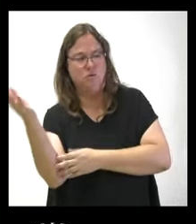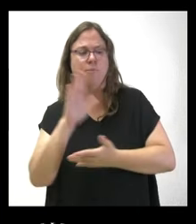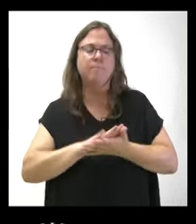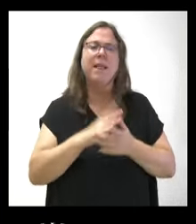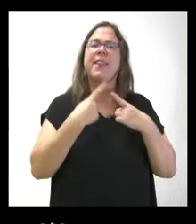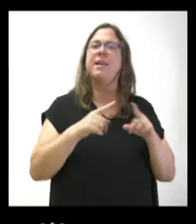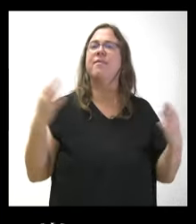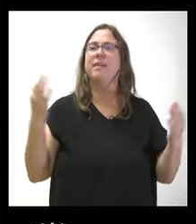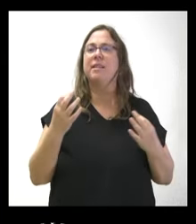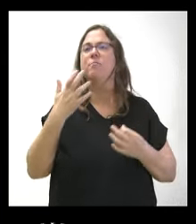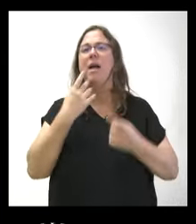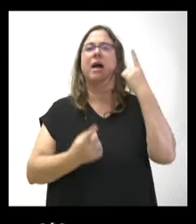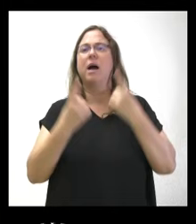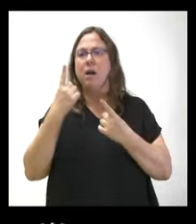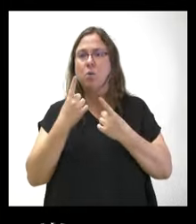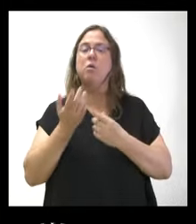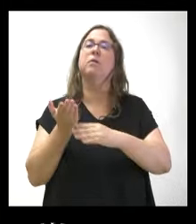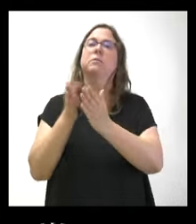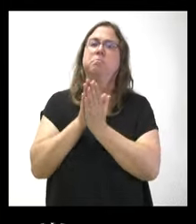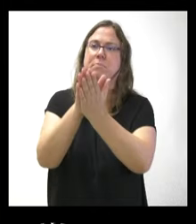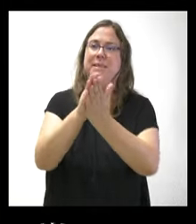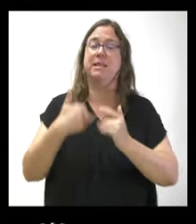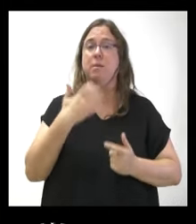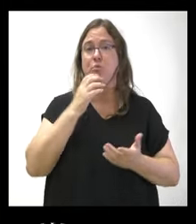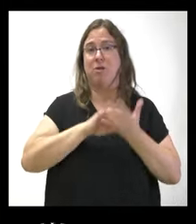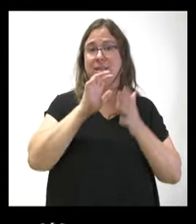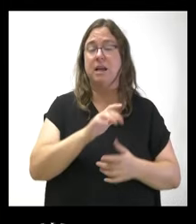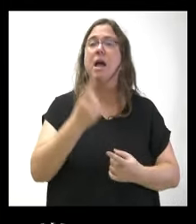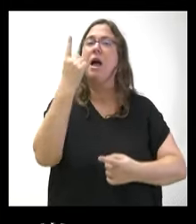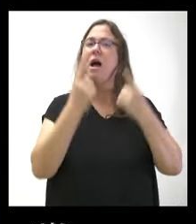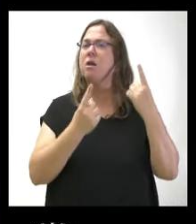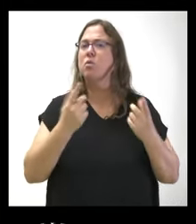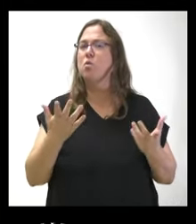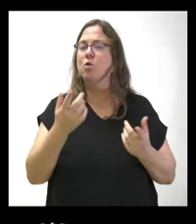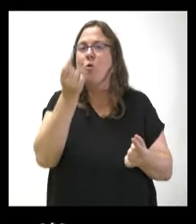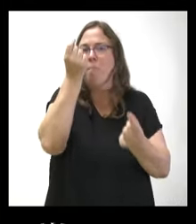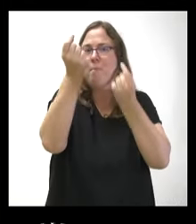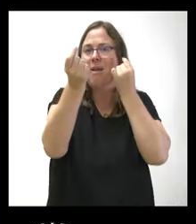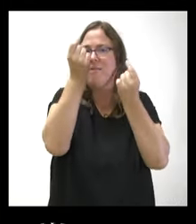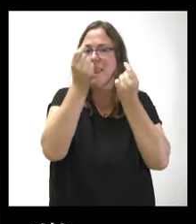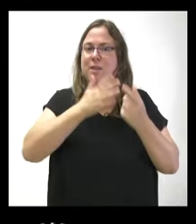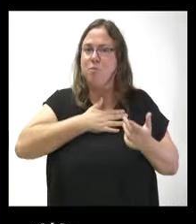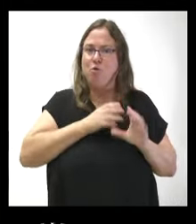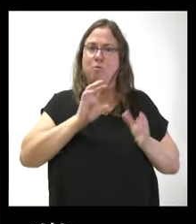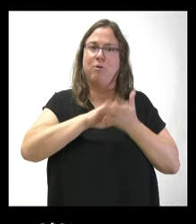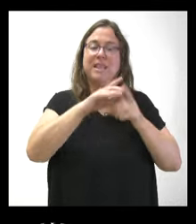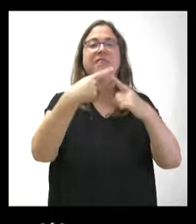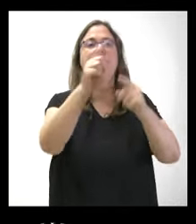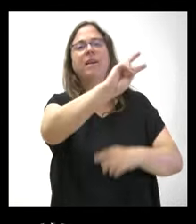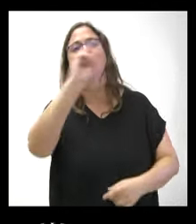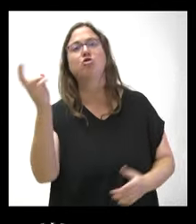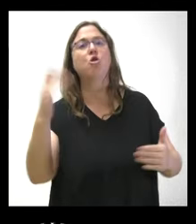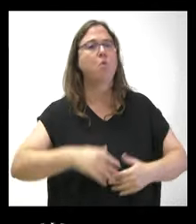autónoma, aunque no hayan sido presentados, como es el caso de Castilla y León. Si hay algún matiz que introduce el recurso de Castilla y León que no había en otras